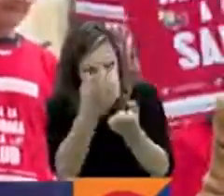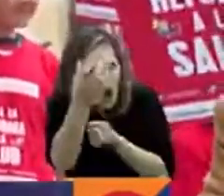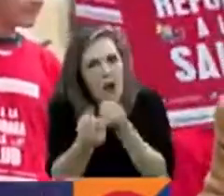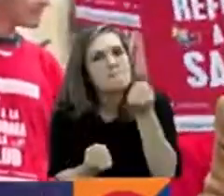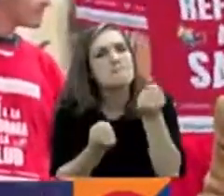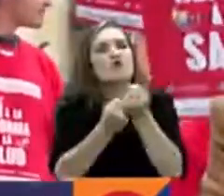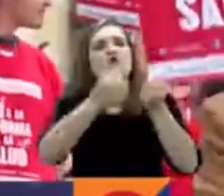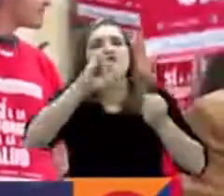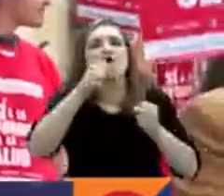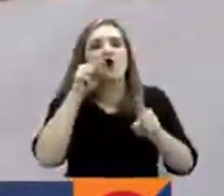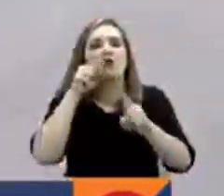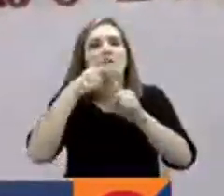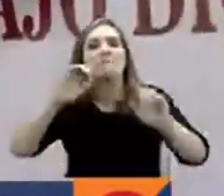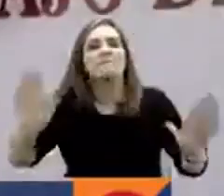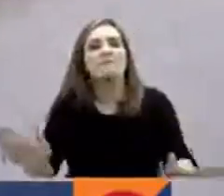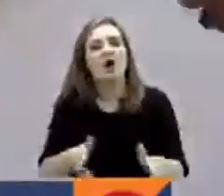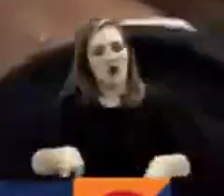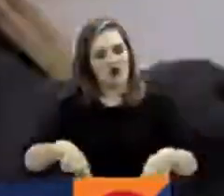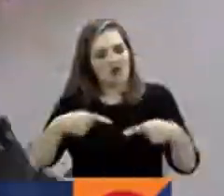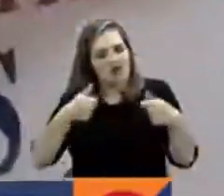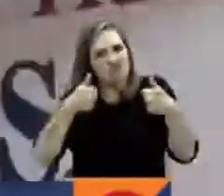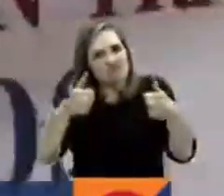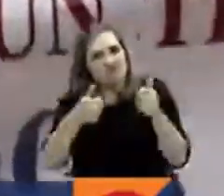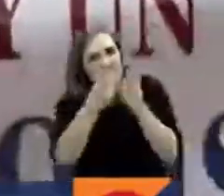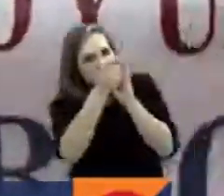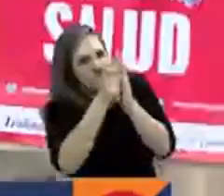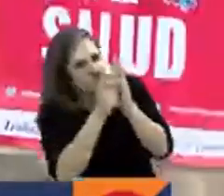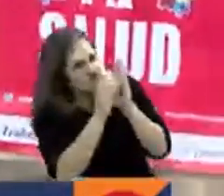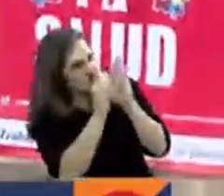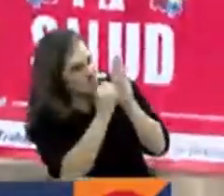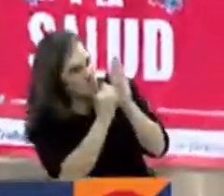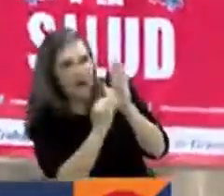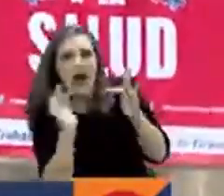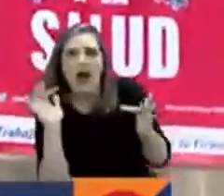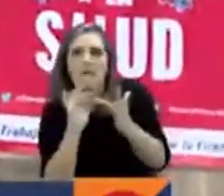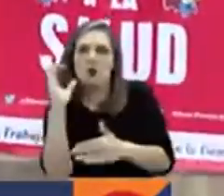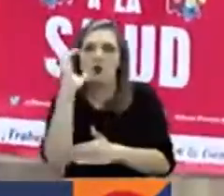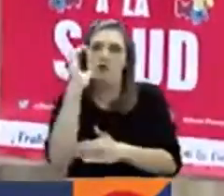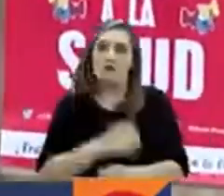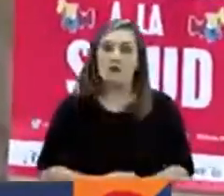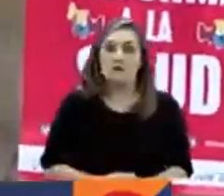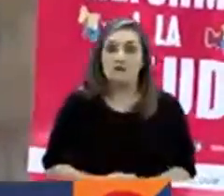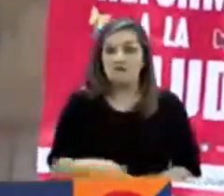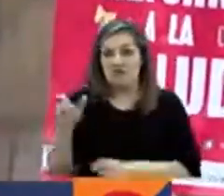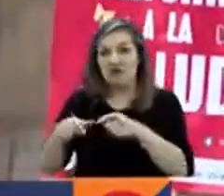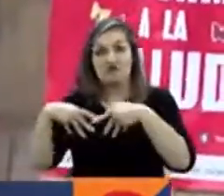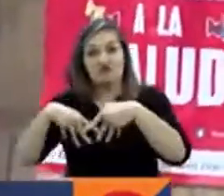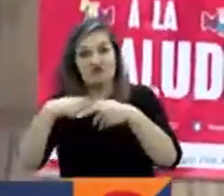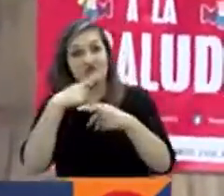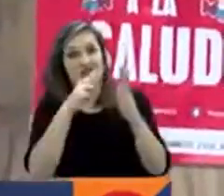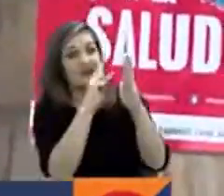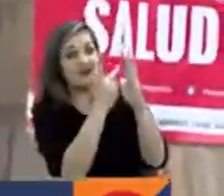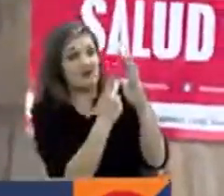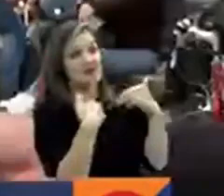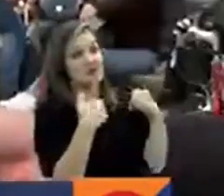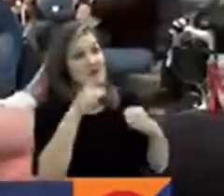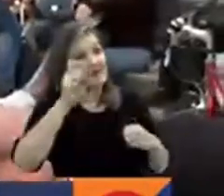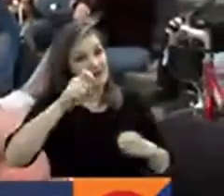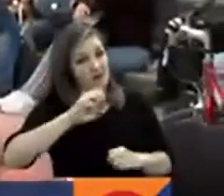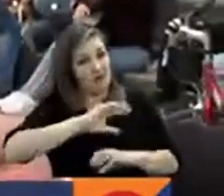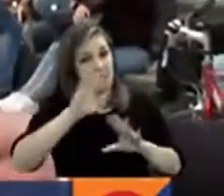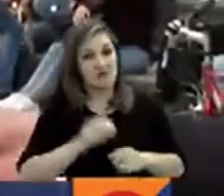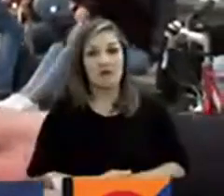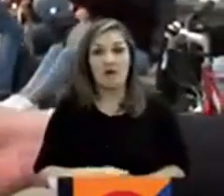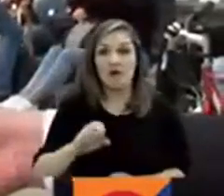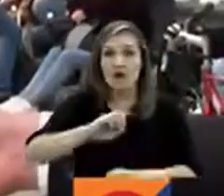de vida del pueblo colombiano. Los manifestantes dicen que sí es necesaria una reforma a la salud. Pues claro,